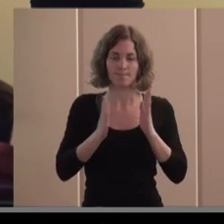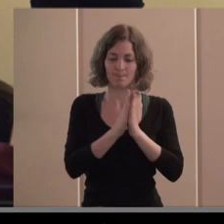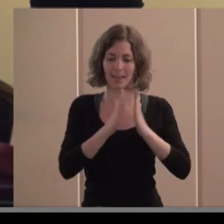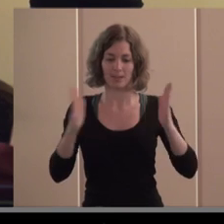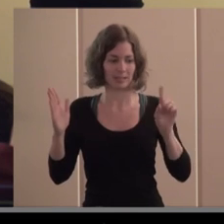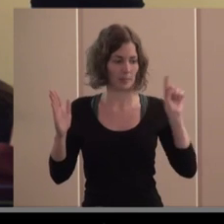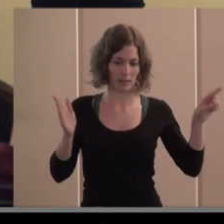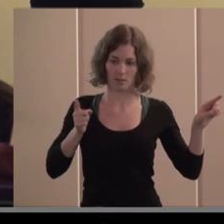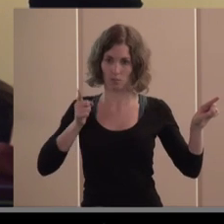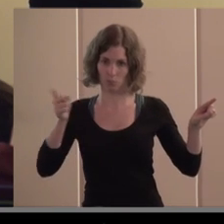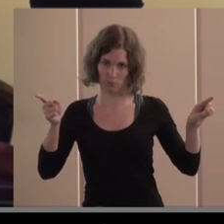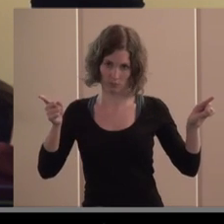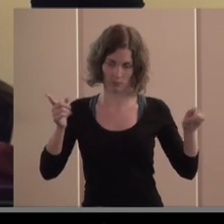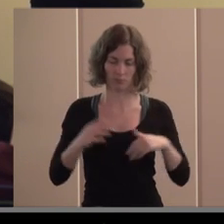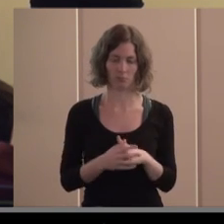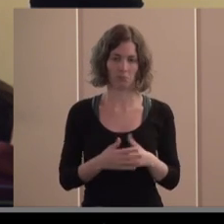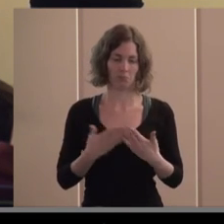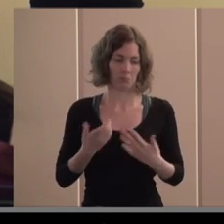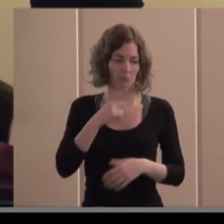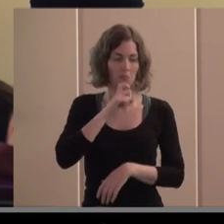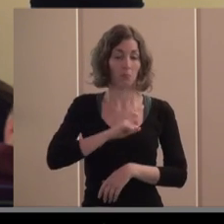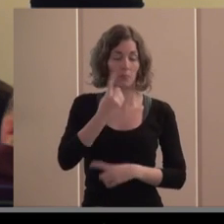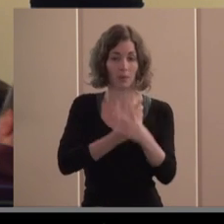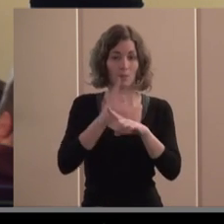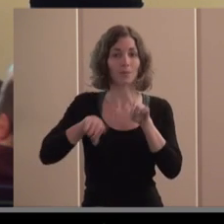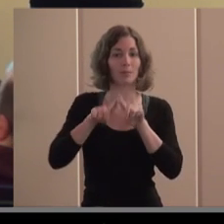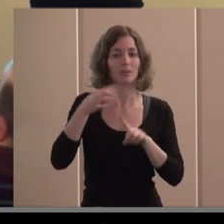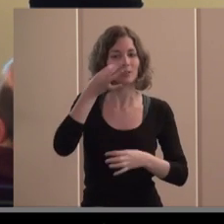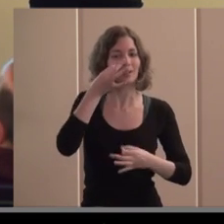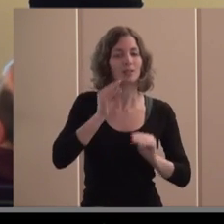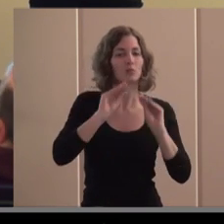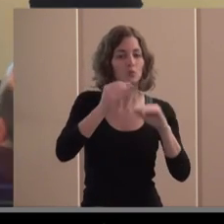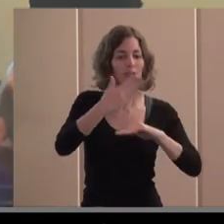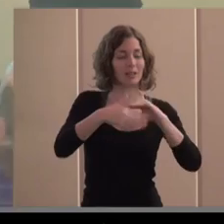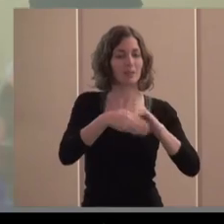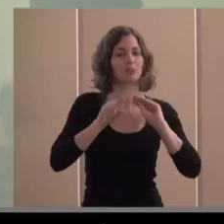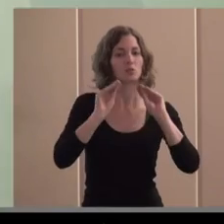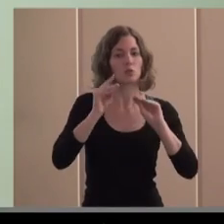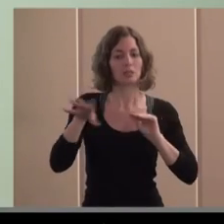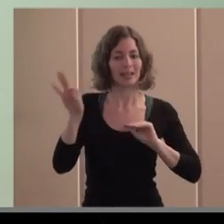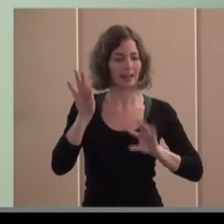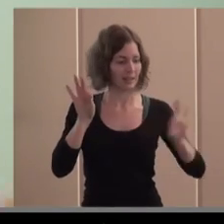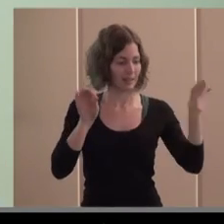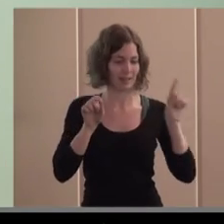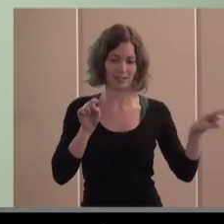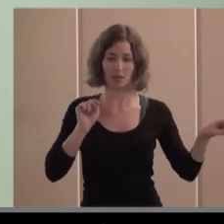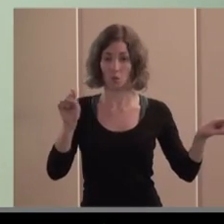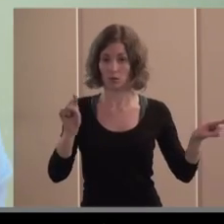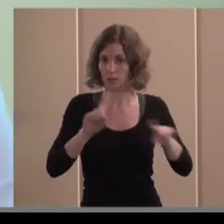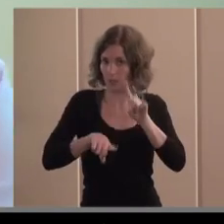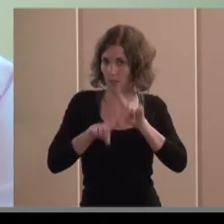obviamente cada organización en función de su realidad y limitaciones tendrá que decidir cuál le conviene pero una cosa está clara